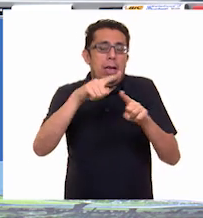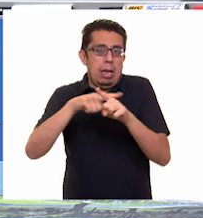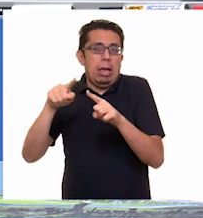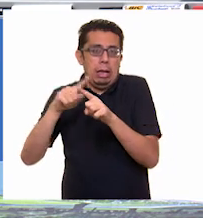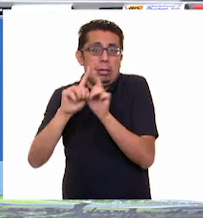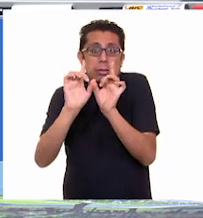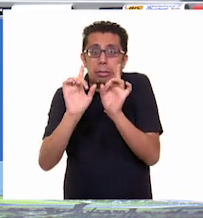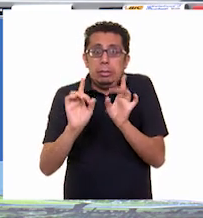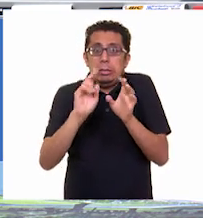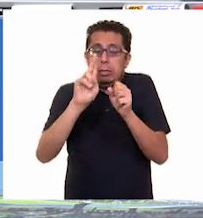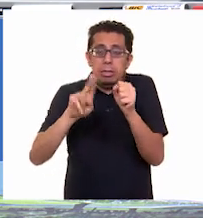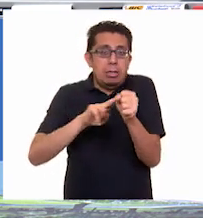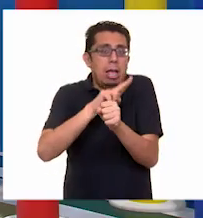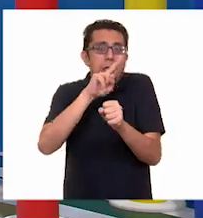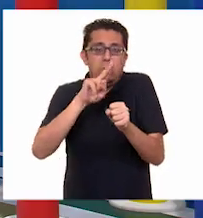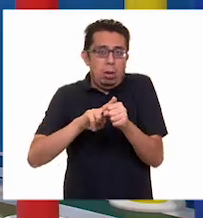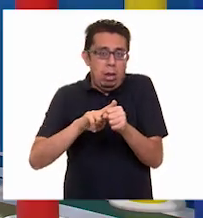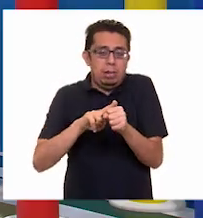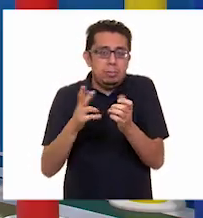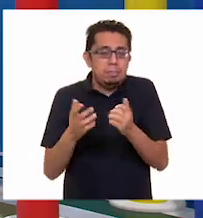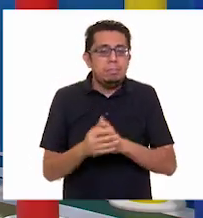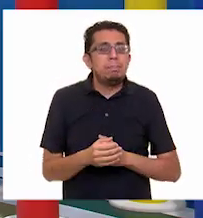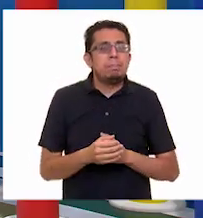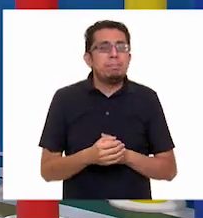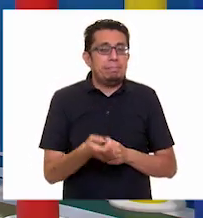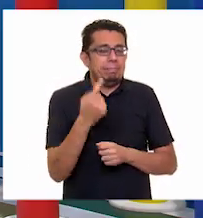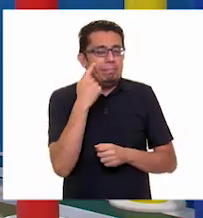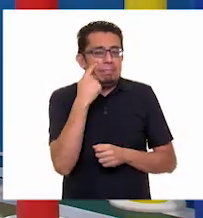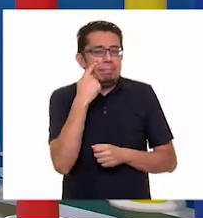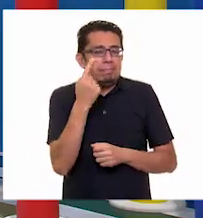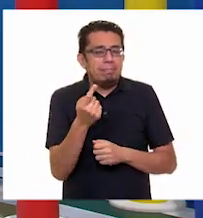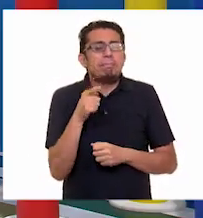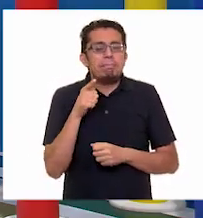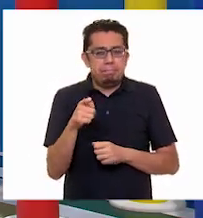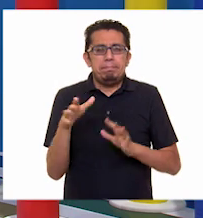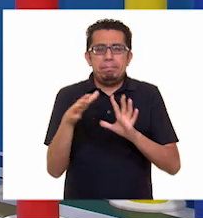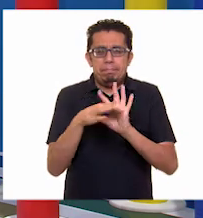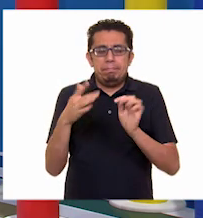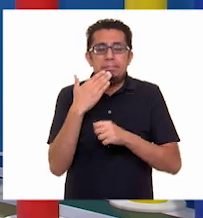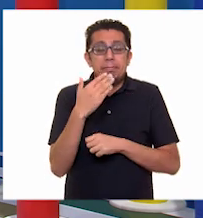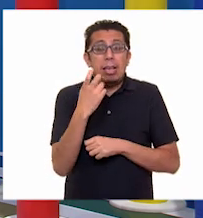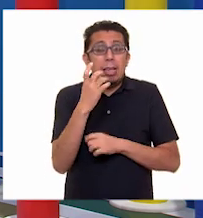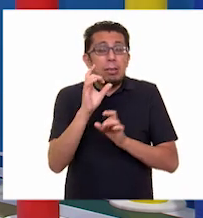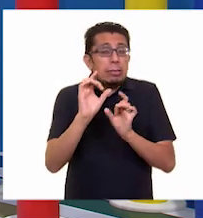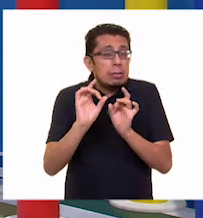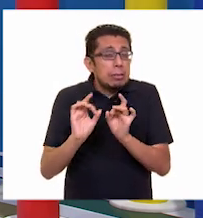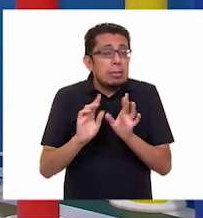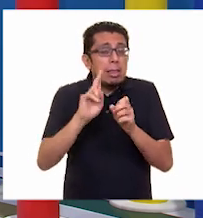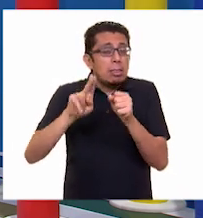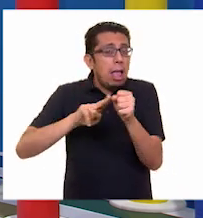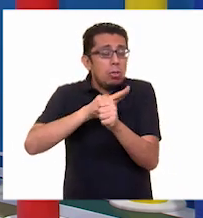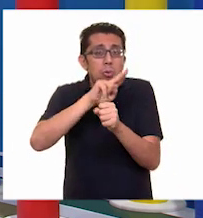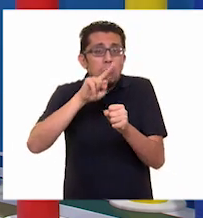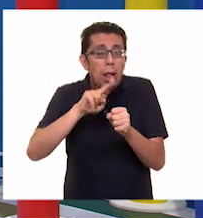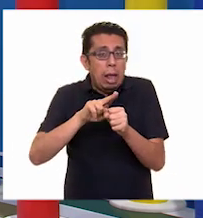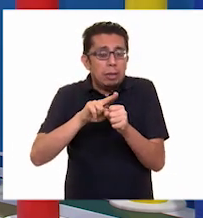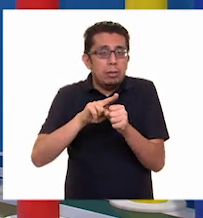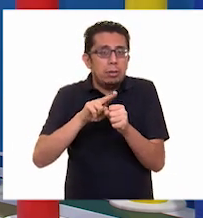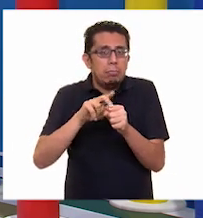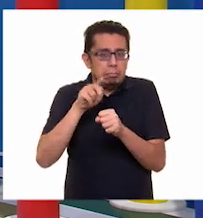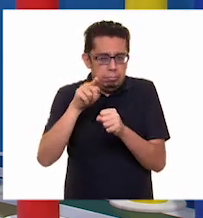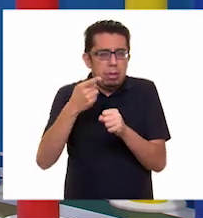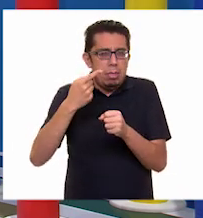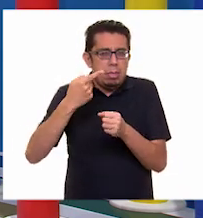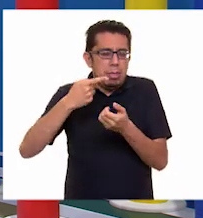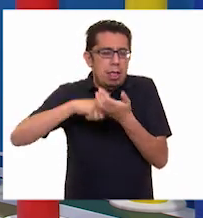distintos a los de otras zonas. Mira, fíjate, Ale, tal como lo dijiste, los fenómenos naturales que se presentan en el territorio